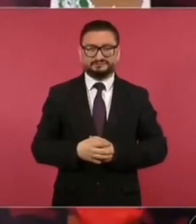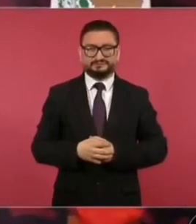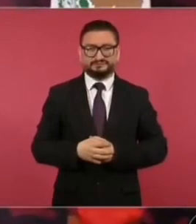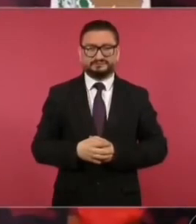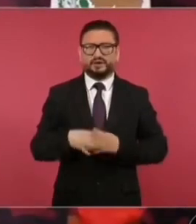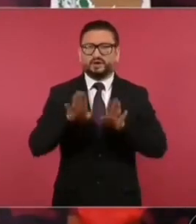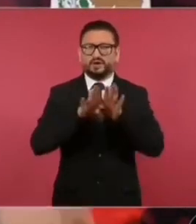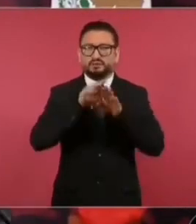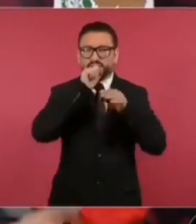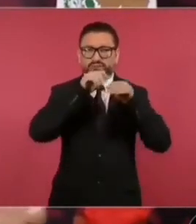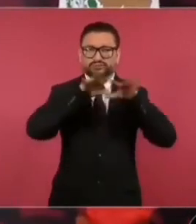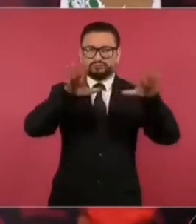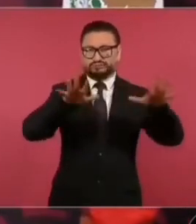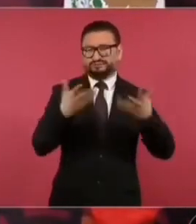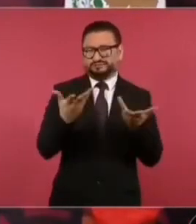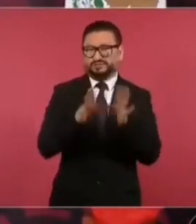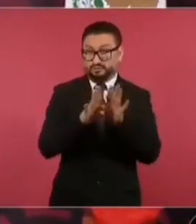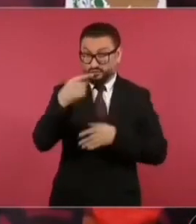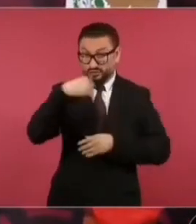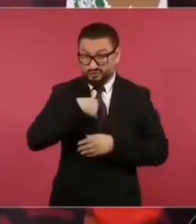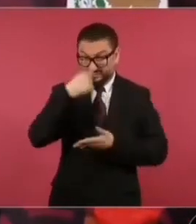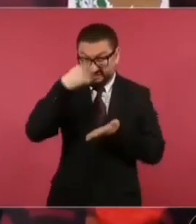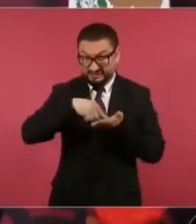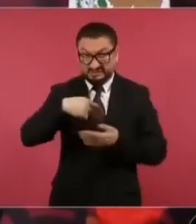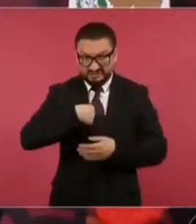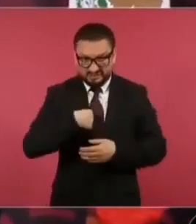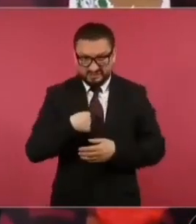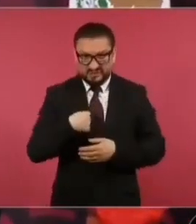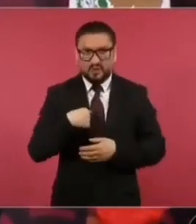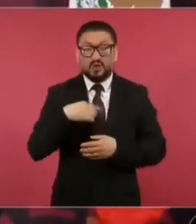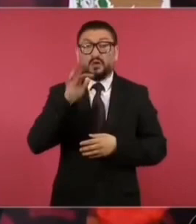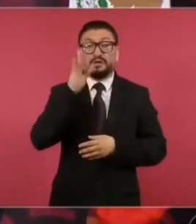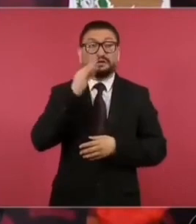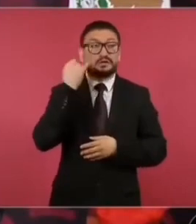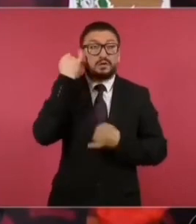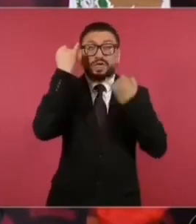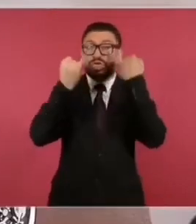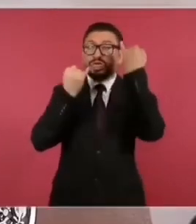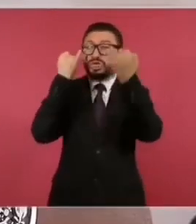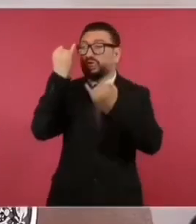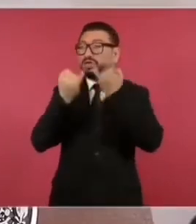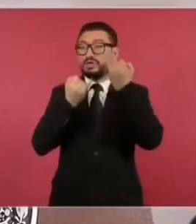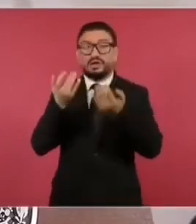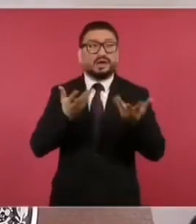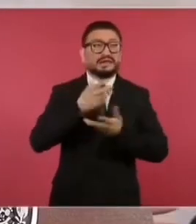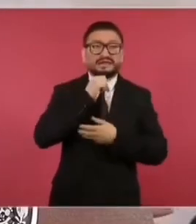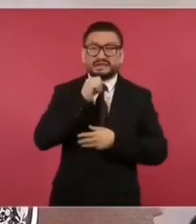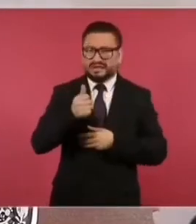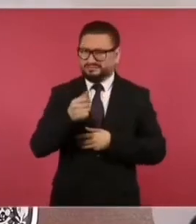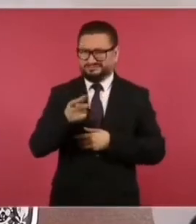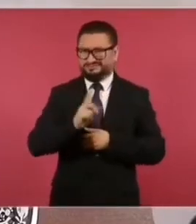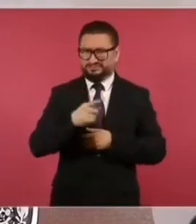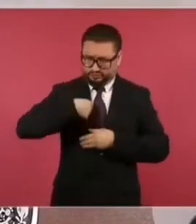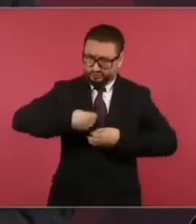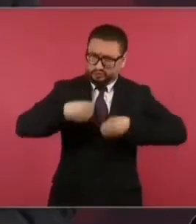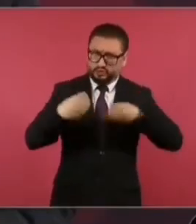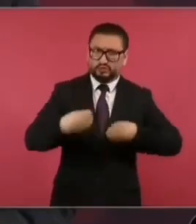Ni que yo estuviese también de ocioso, si tengo muchísimo trabajo,